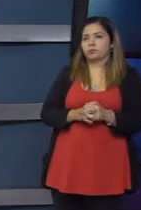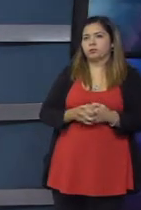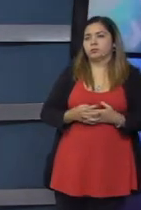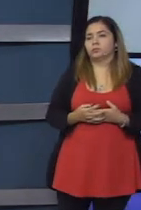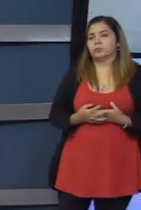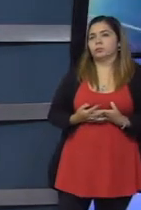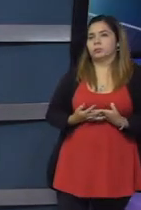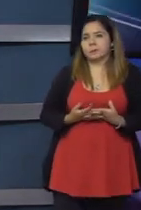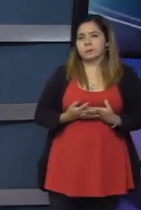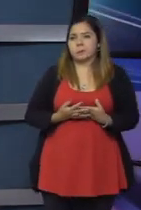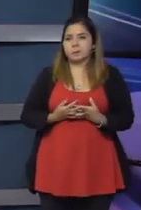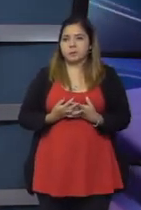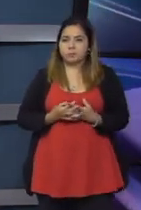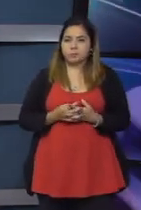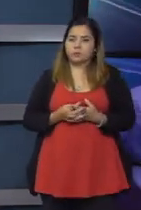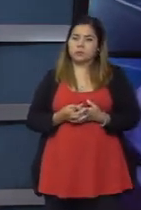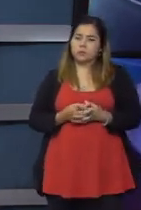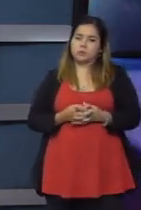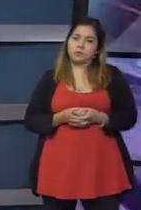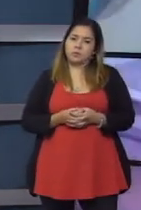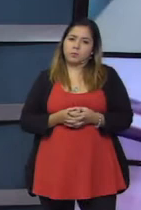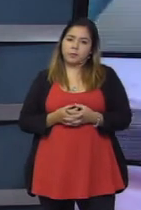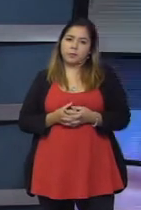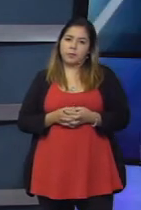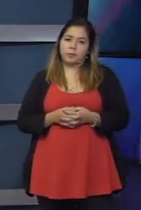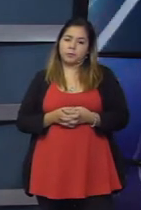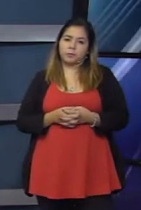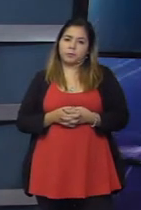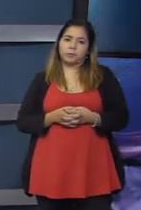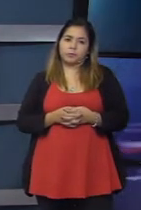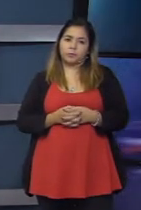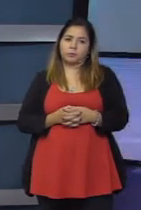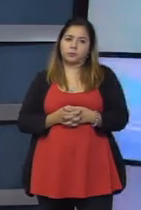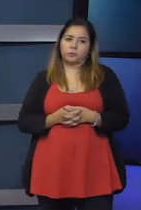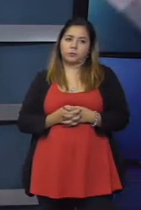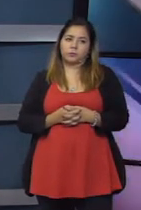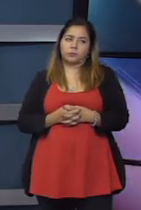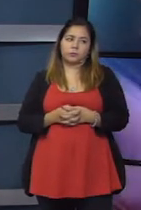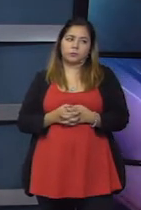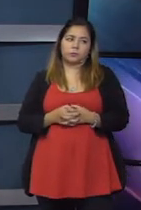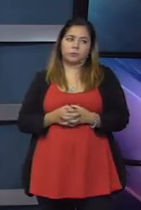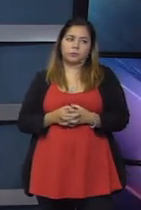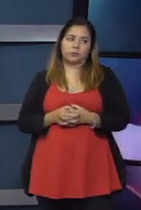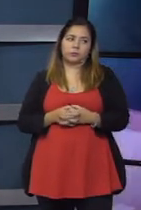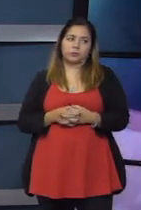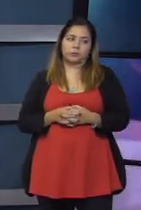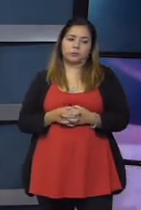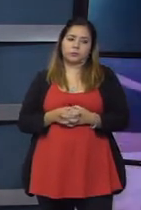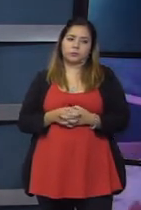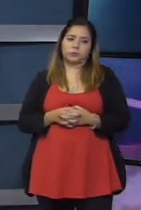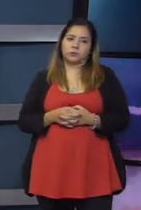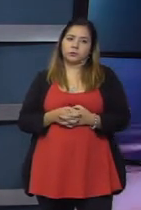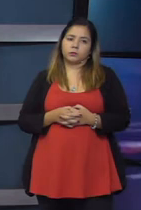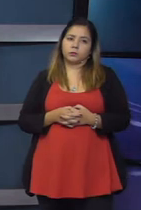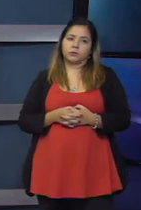consultado con el Vicegobernador, el Presidente de Bloque, el Diputado Abarca y obviamente